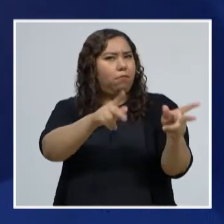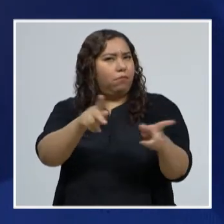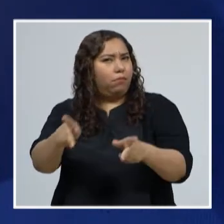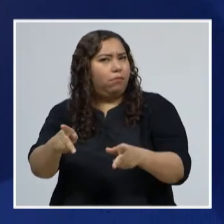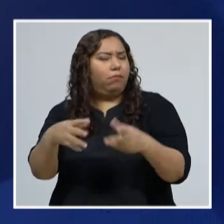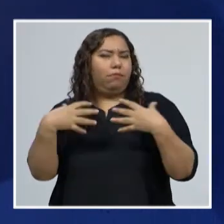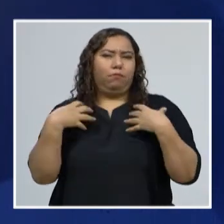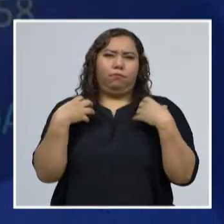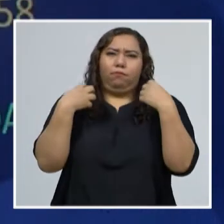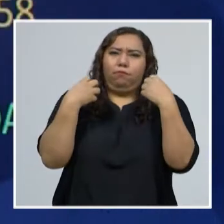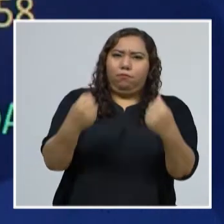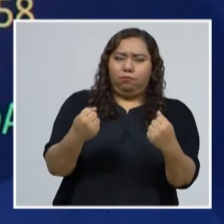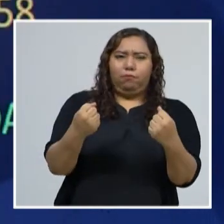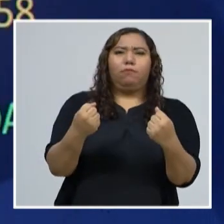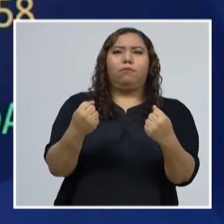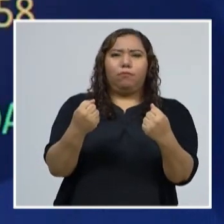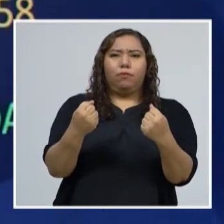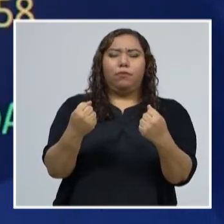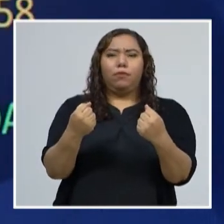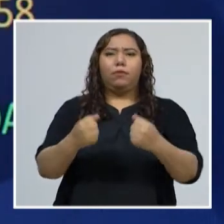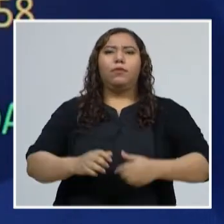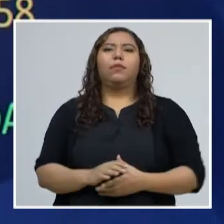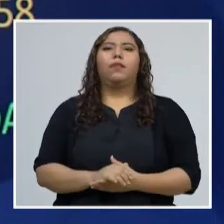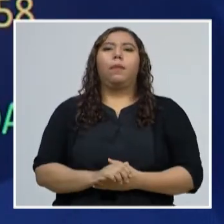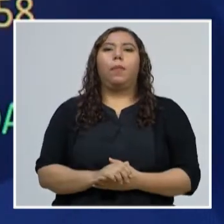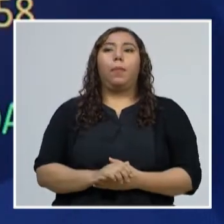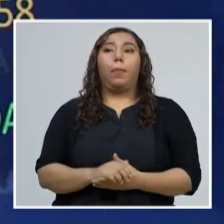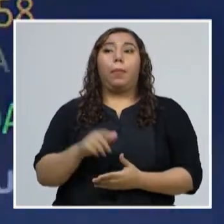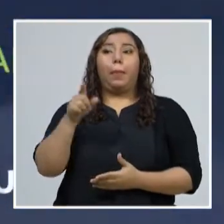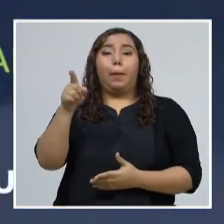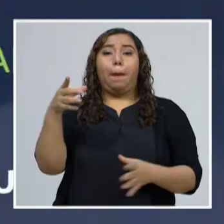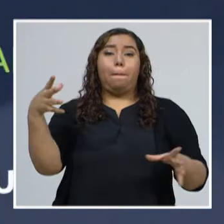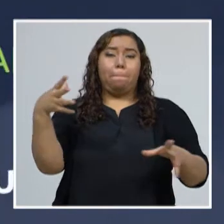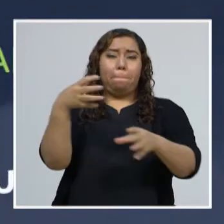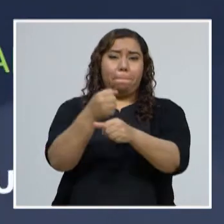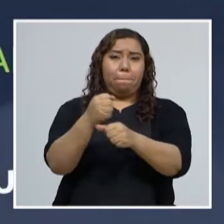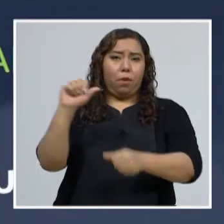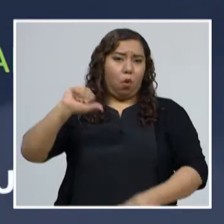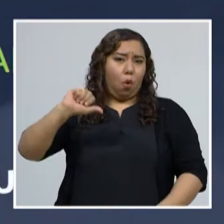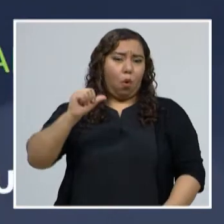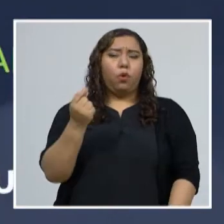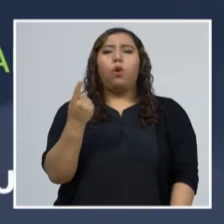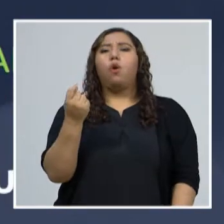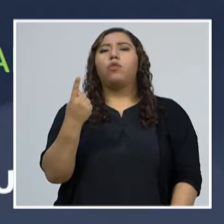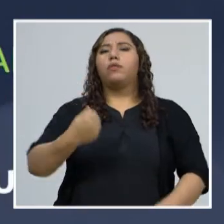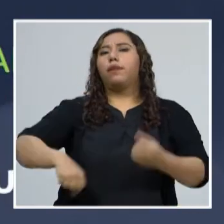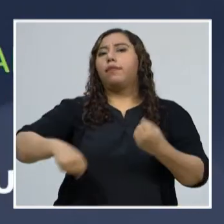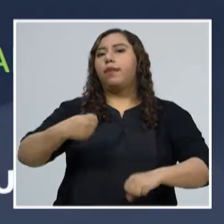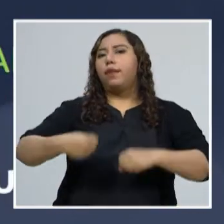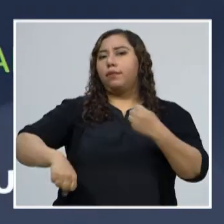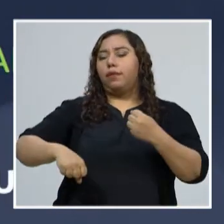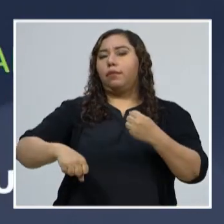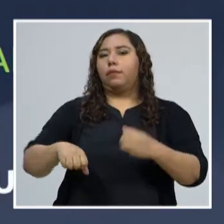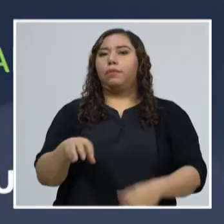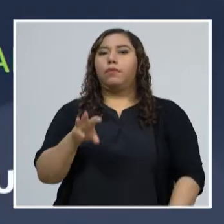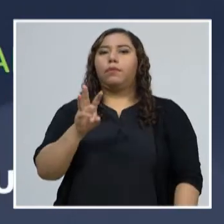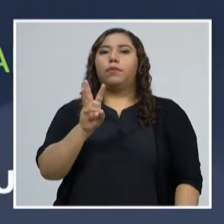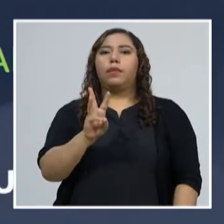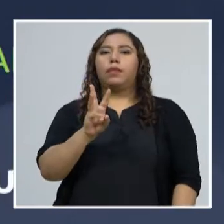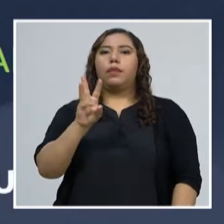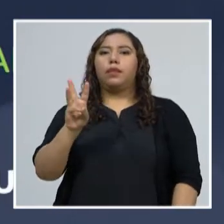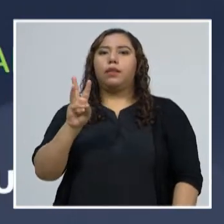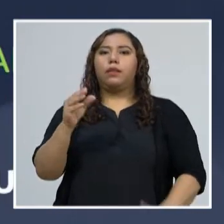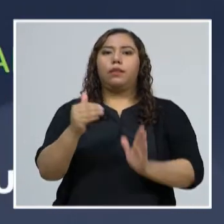esta enfermedad. Y en resumen, este día 11 de septiembre llegamos a 66